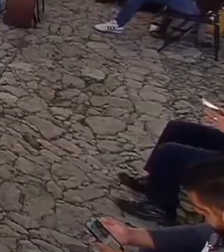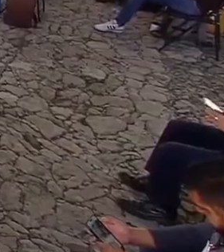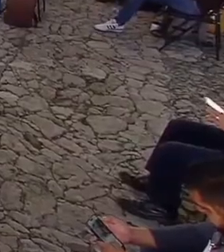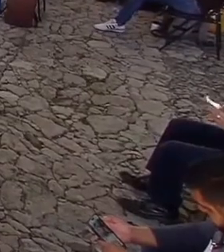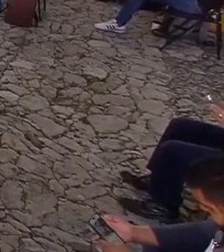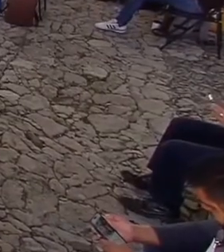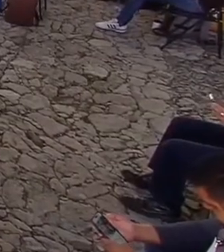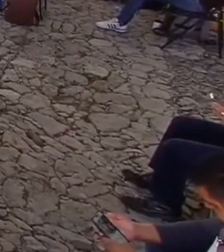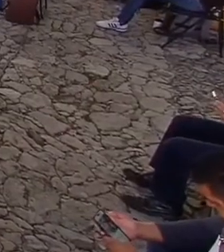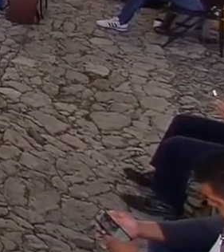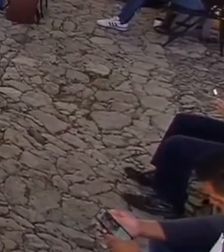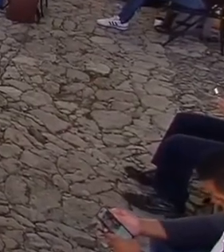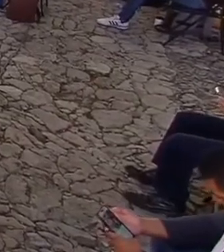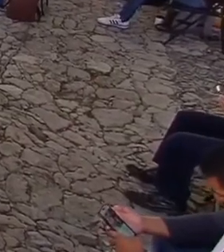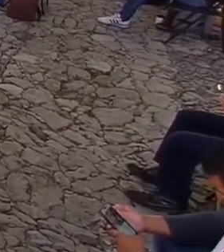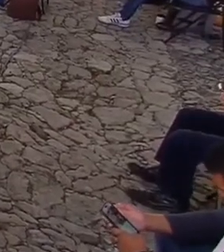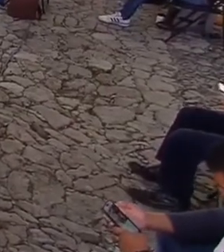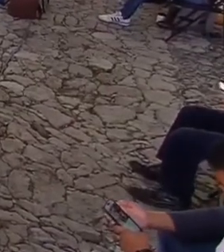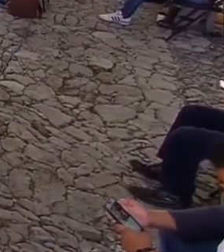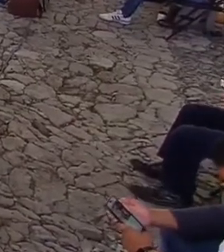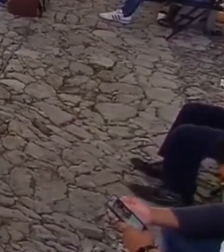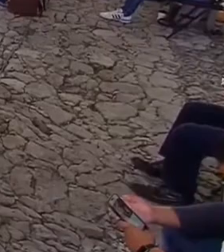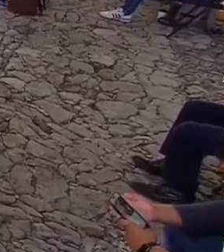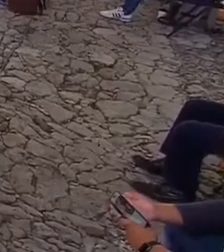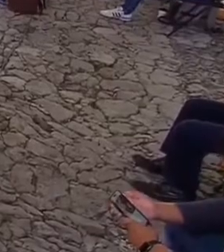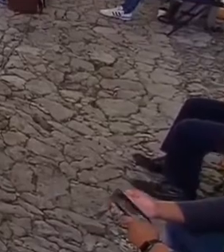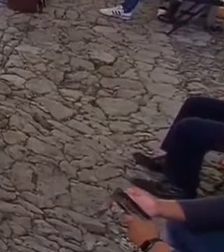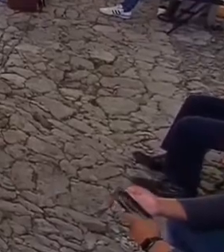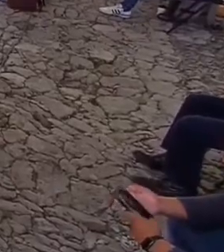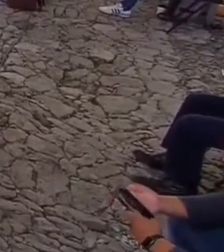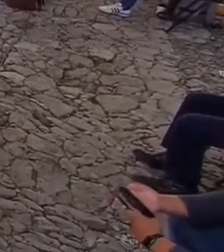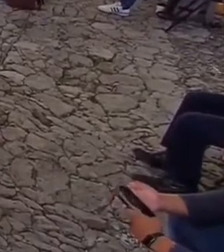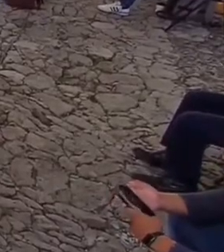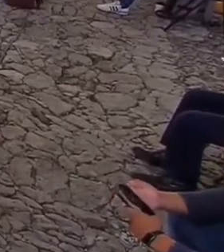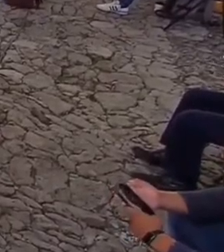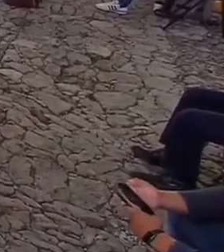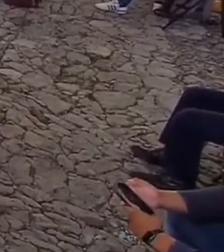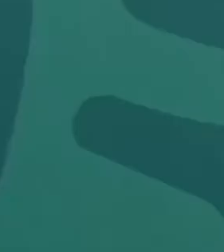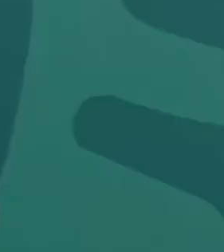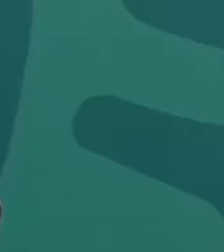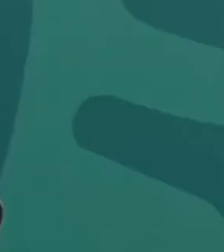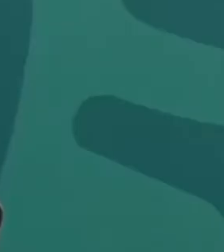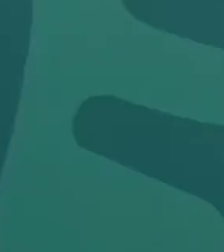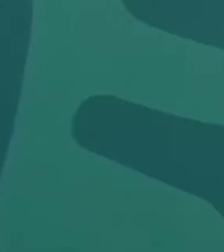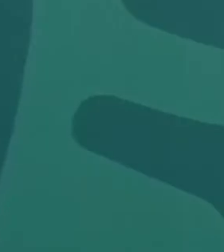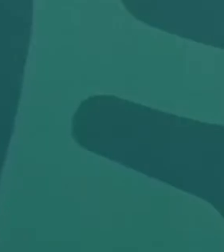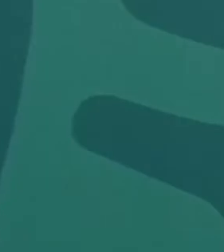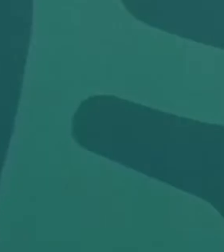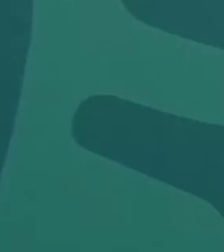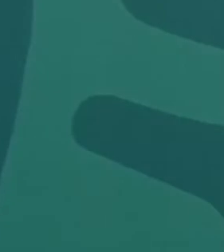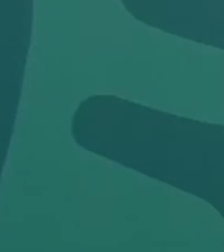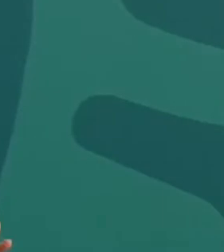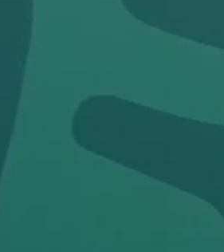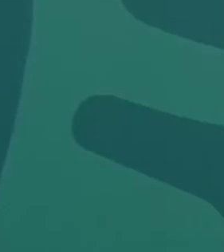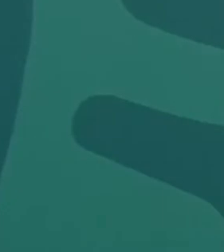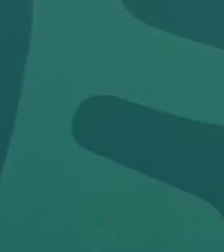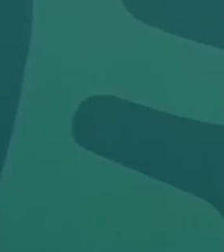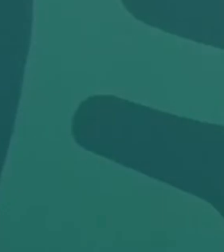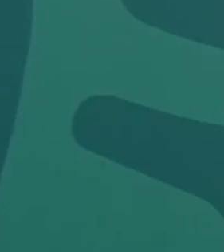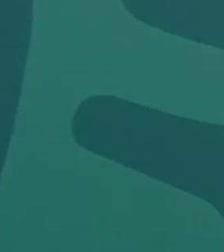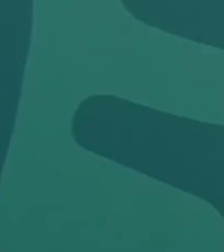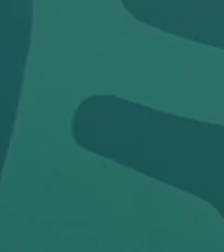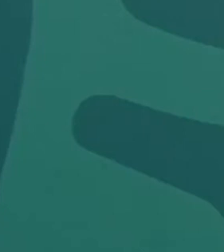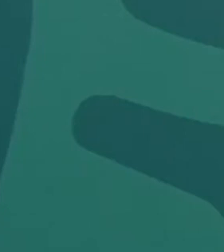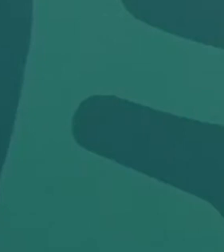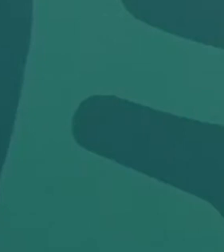La herencia más lacerante que el periodo neoliberal heredó contra nuestro pueblo, especialmente contra las mujeres, fue la